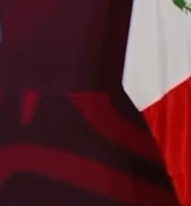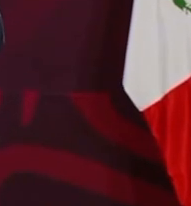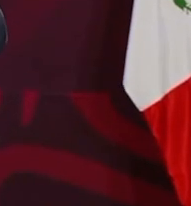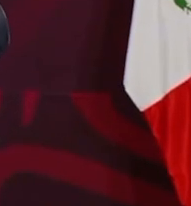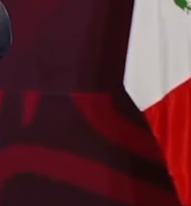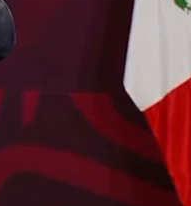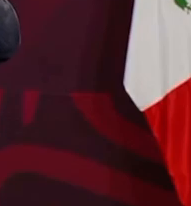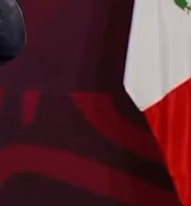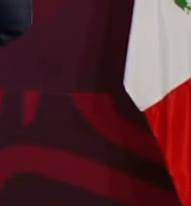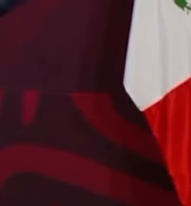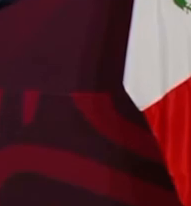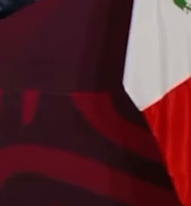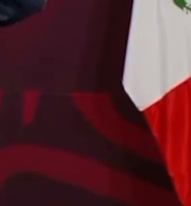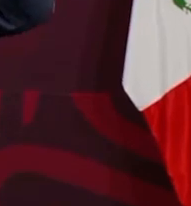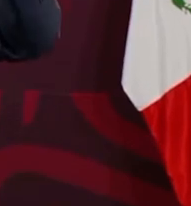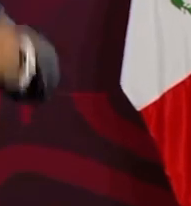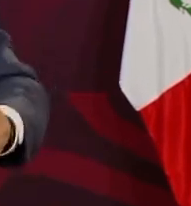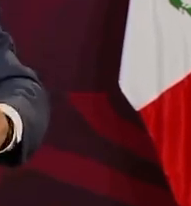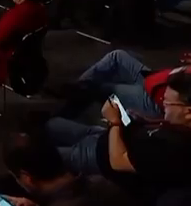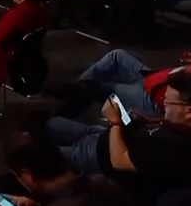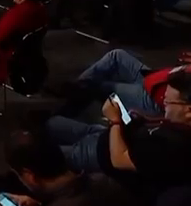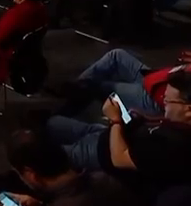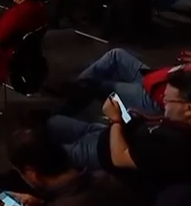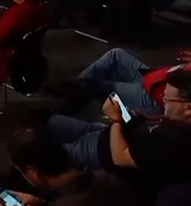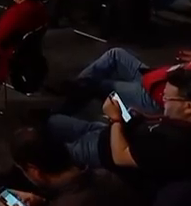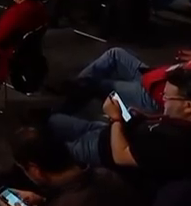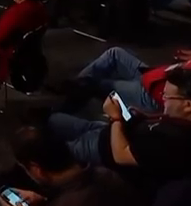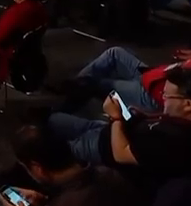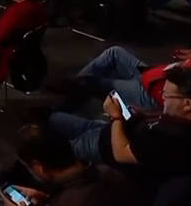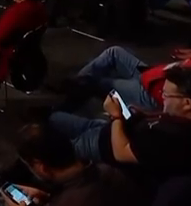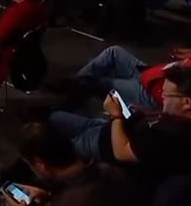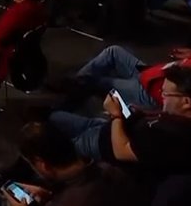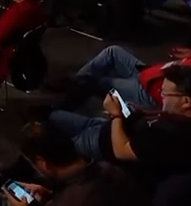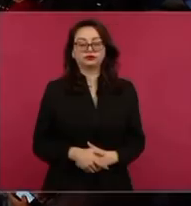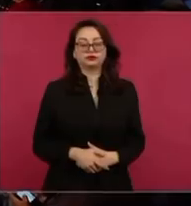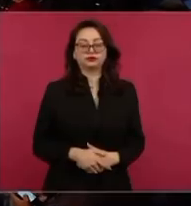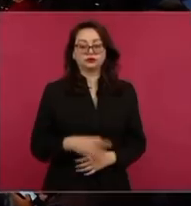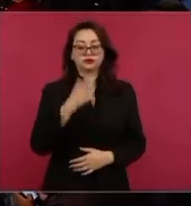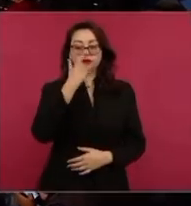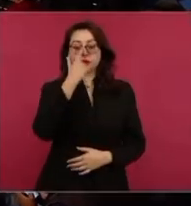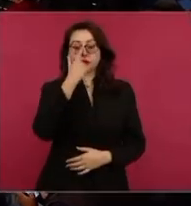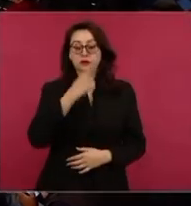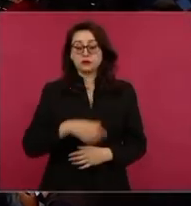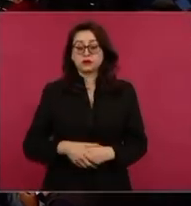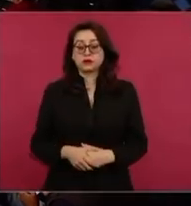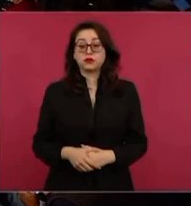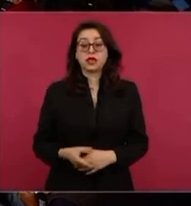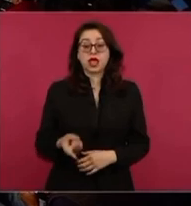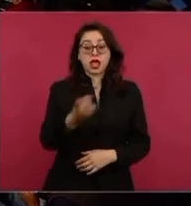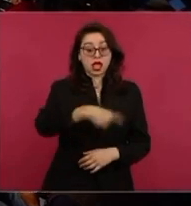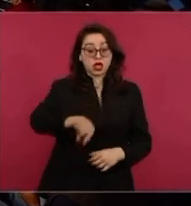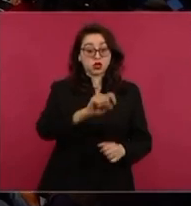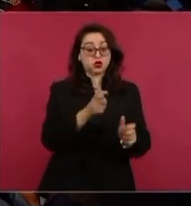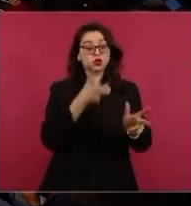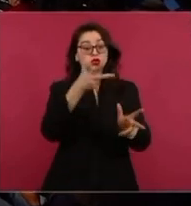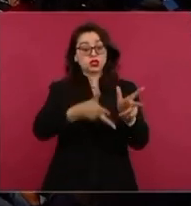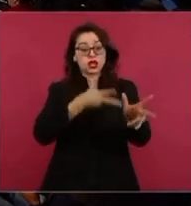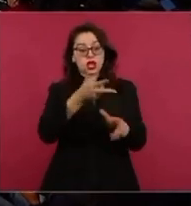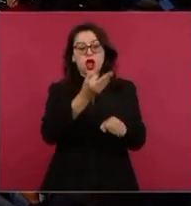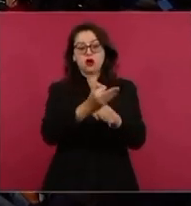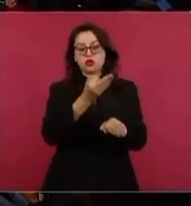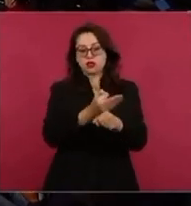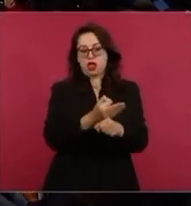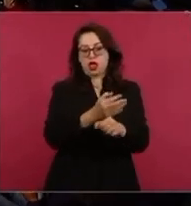se comprometen a prestar este servicio.